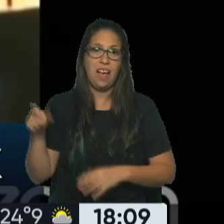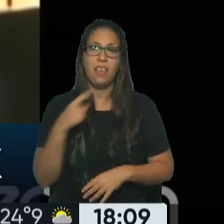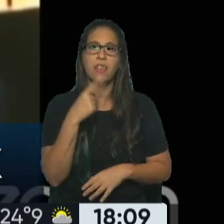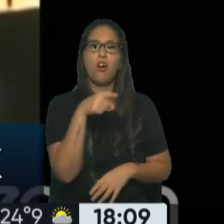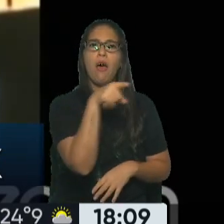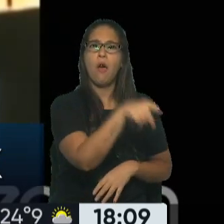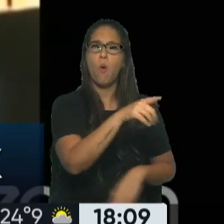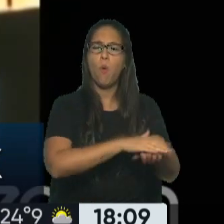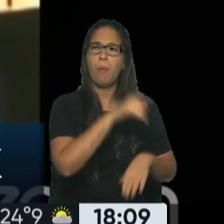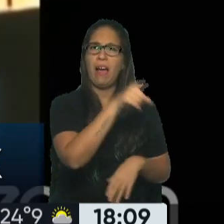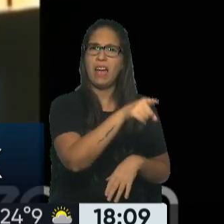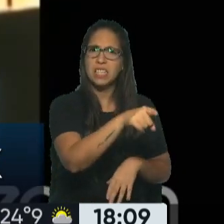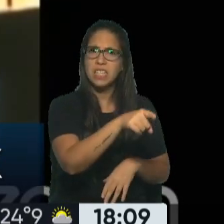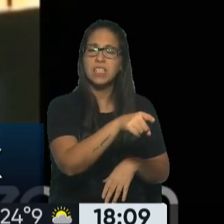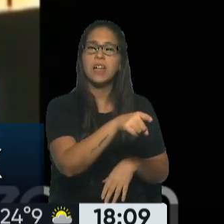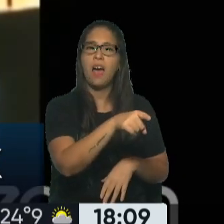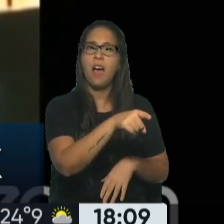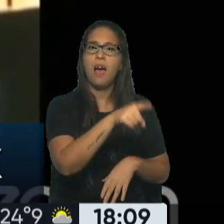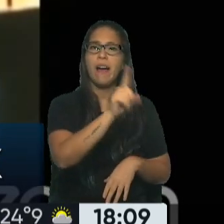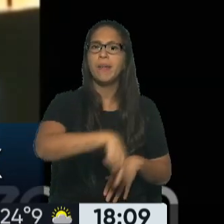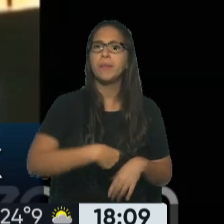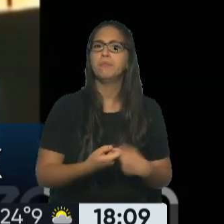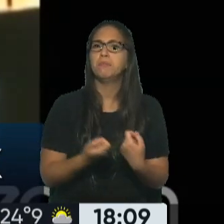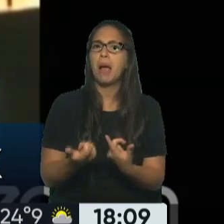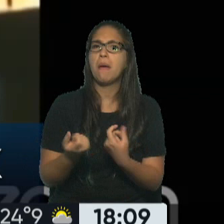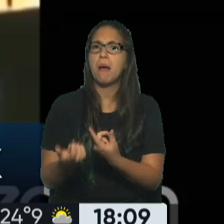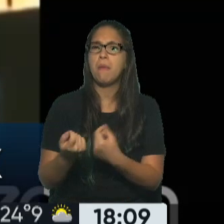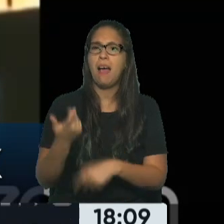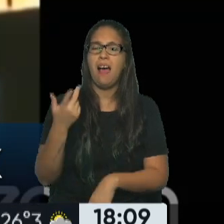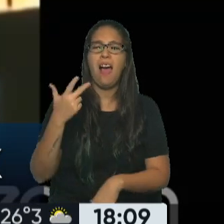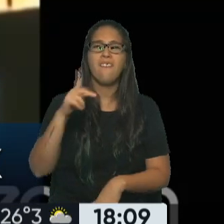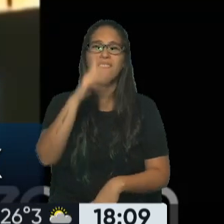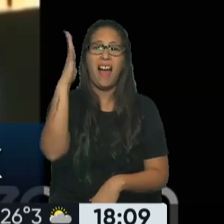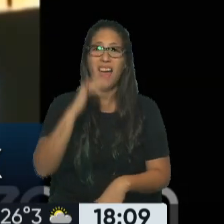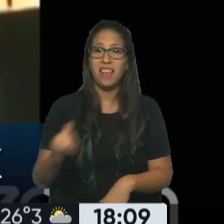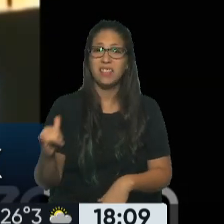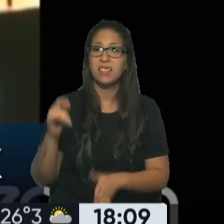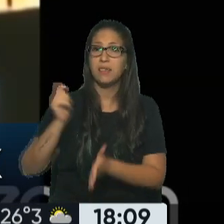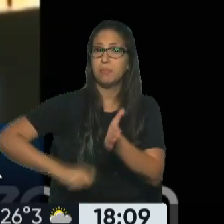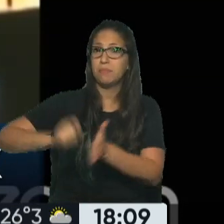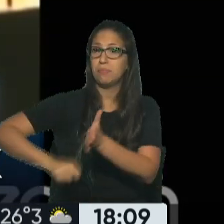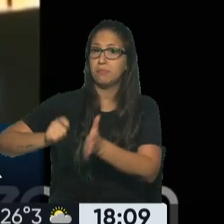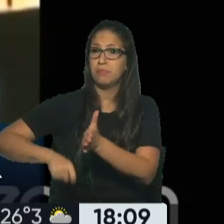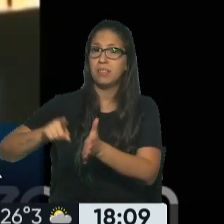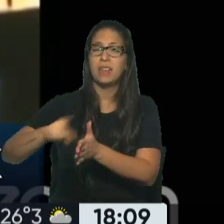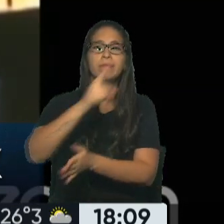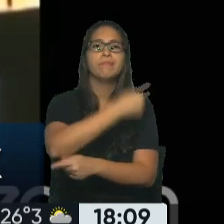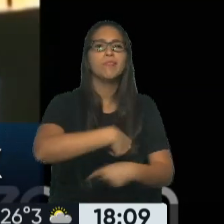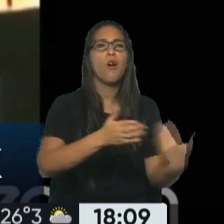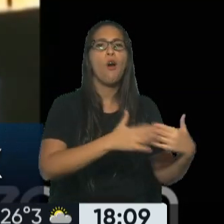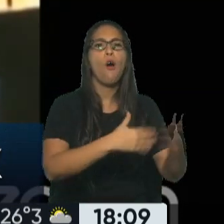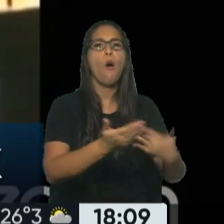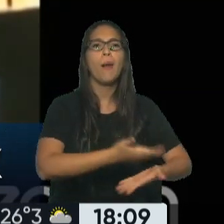dando el goteo de millones a Lázaro Báez al firmar decretos que destinaban partidas en materia de obra